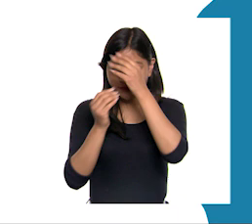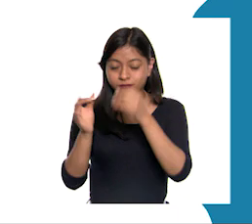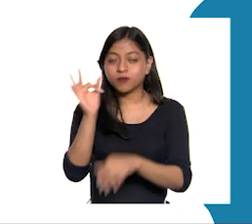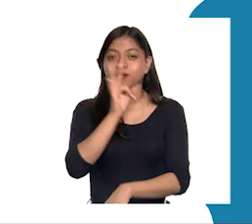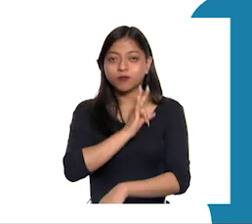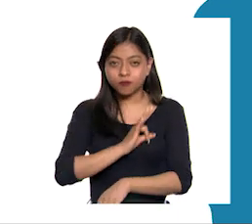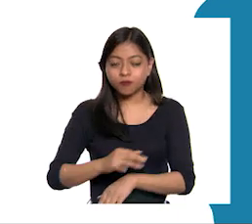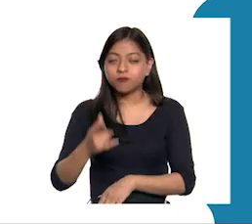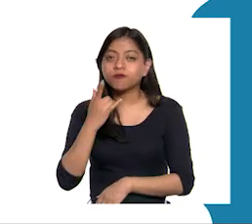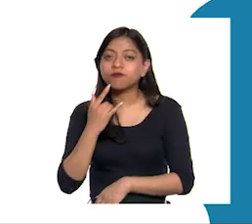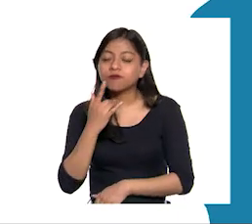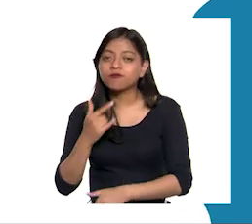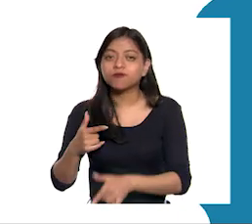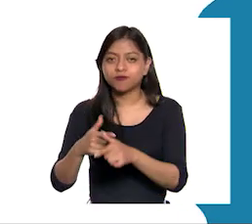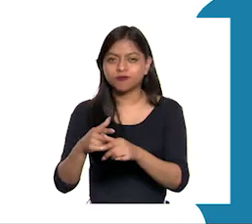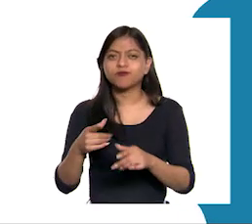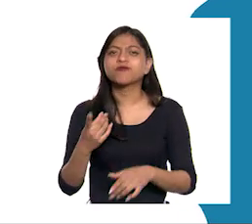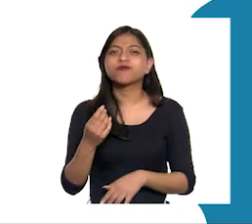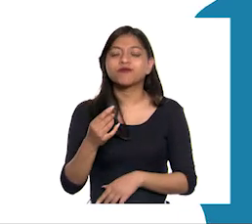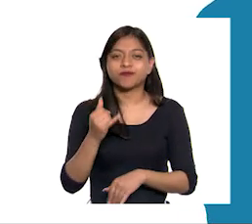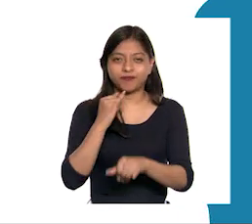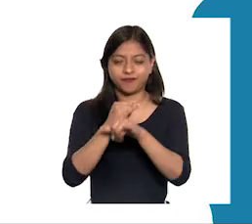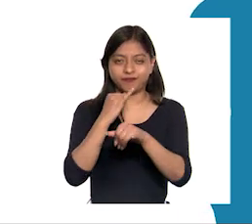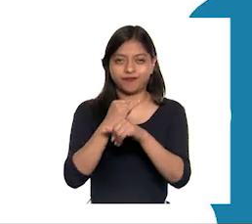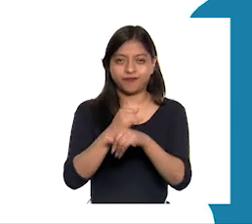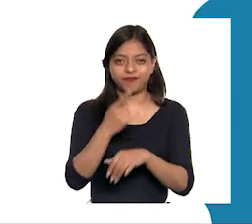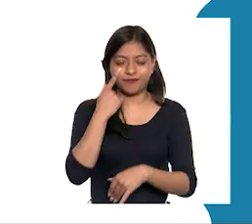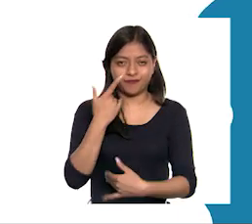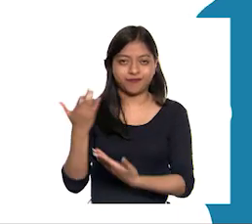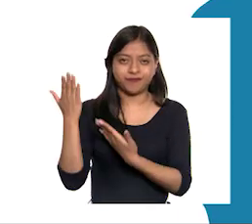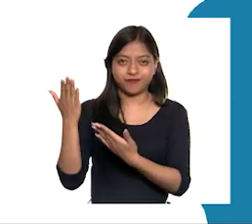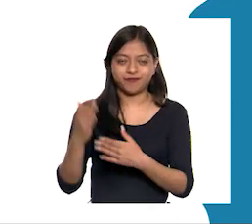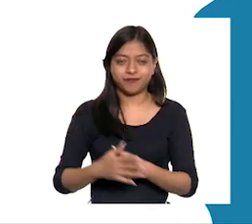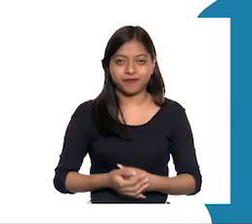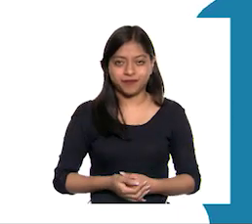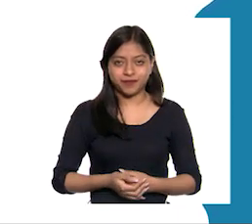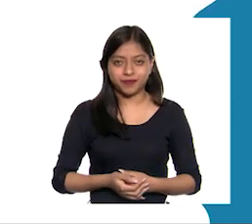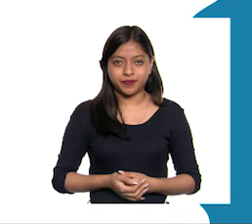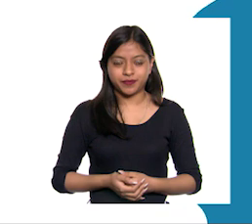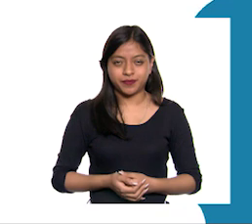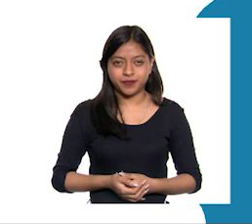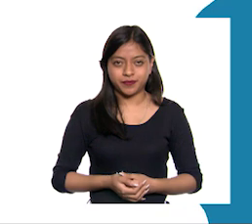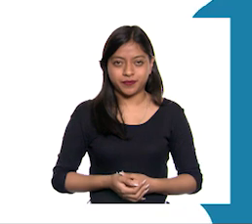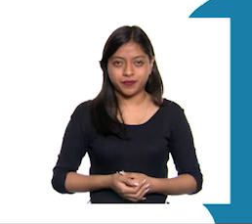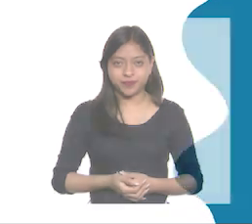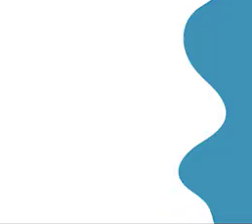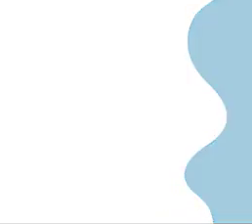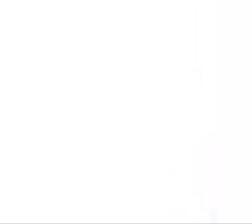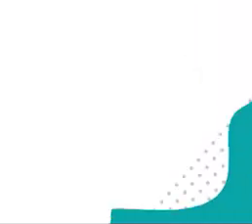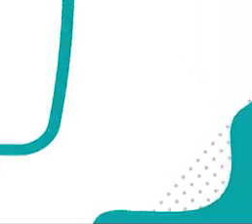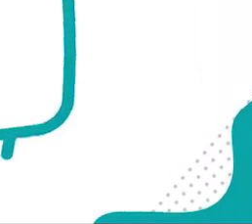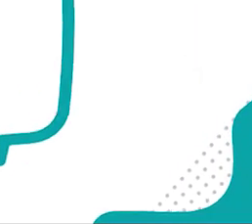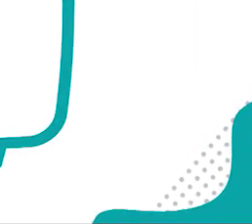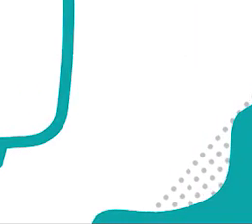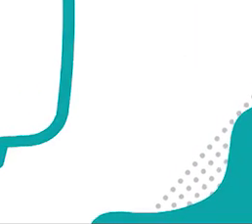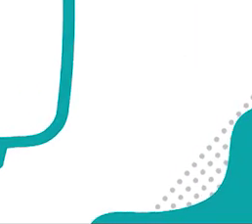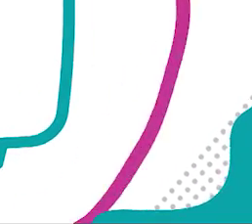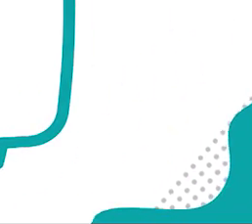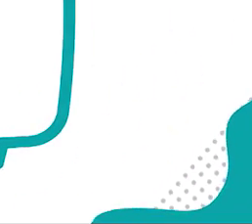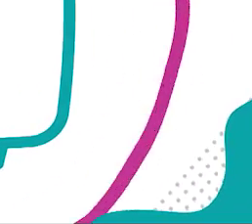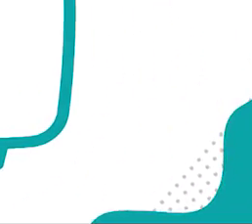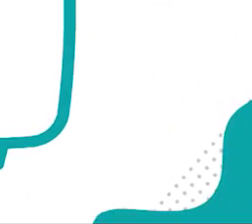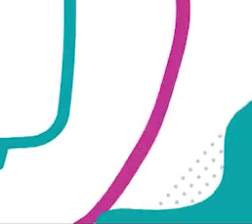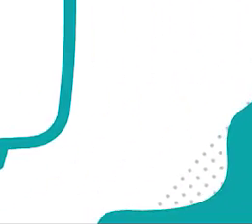puedes encontrar en la siguiente liga aprendeencasa.cep.gob.mx Y